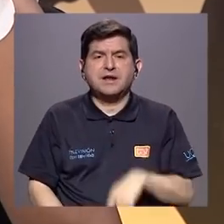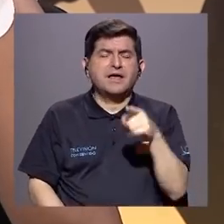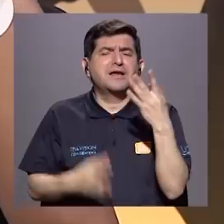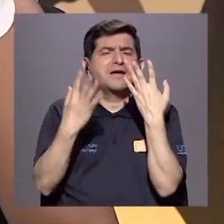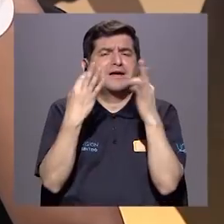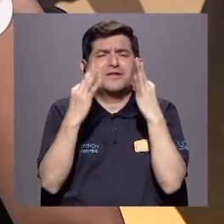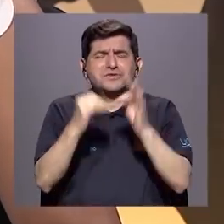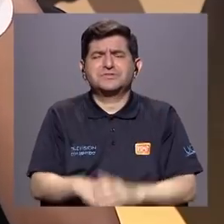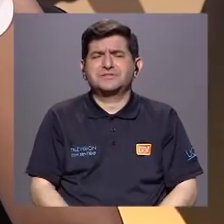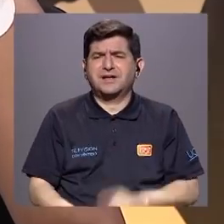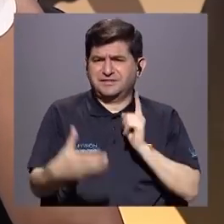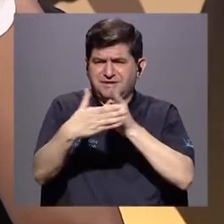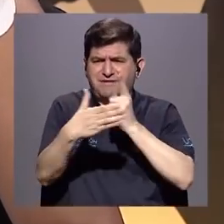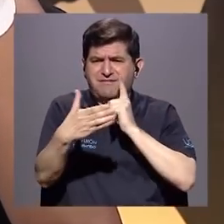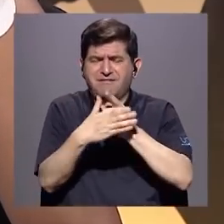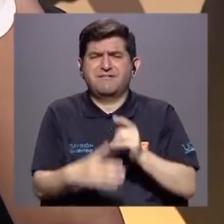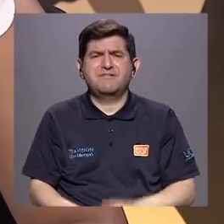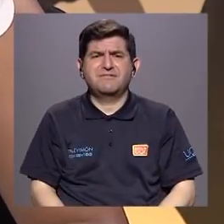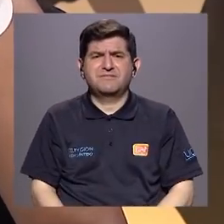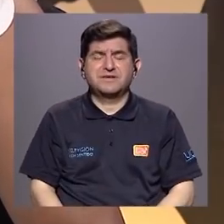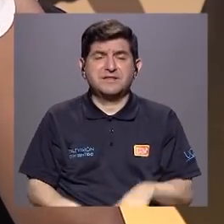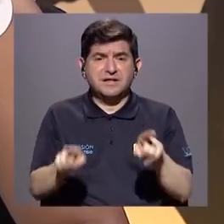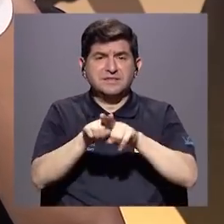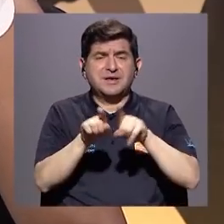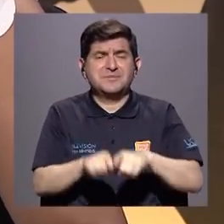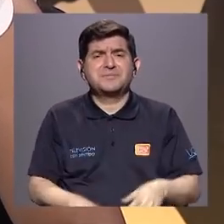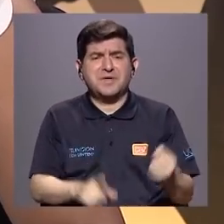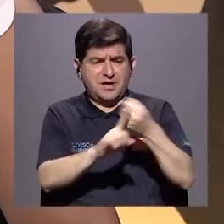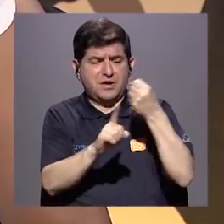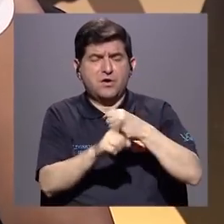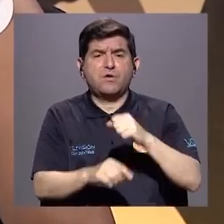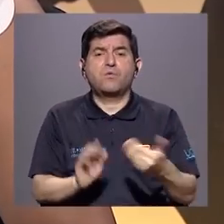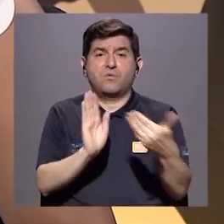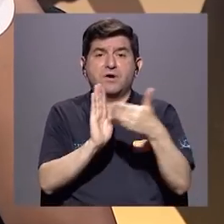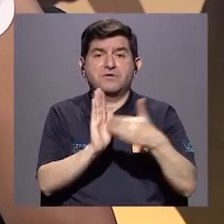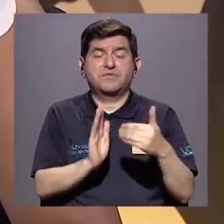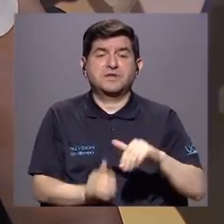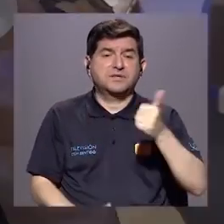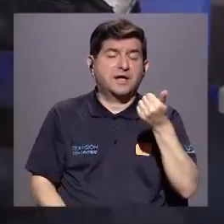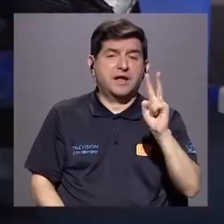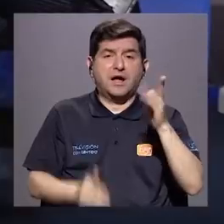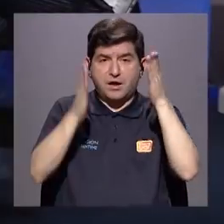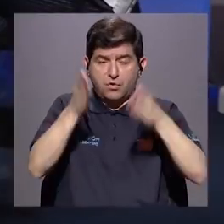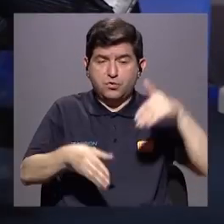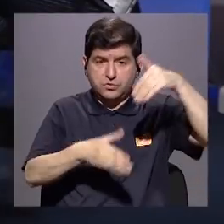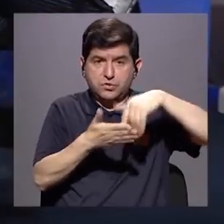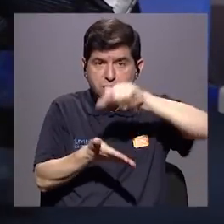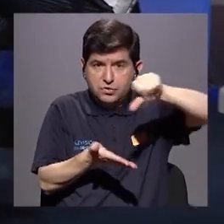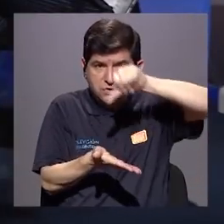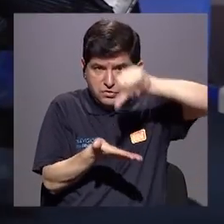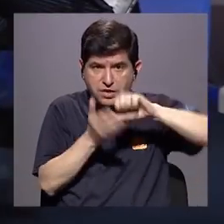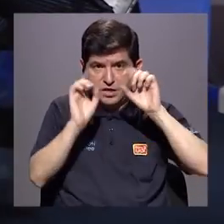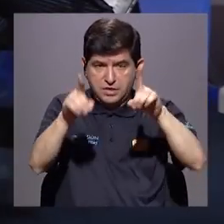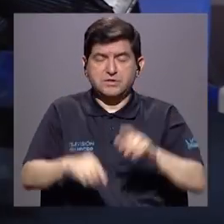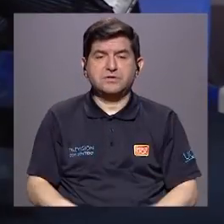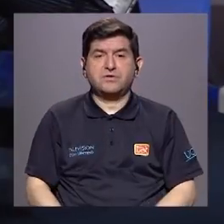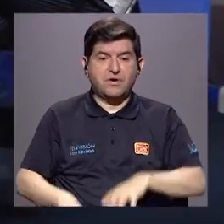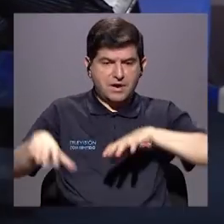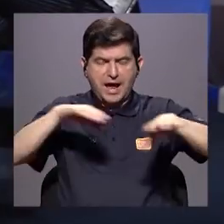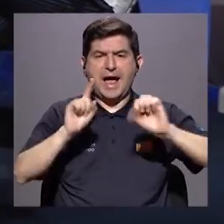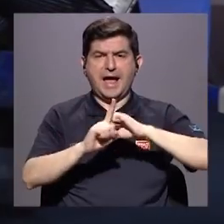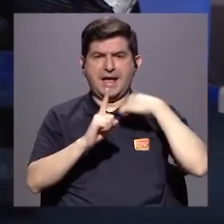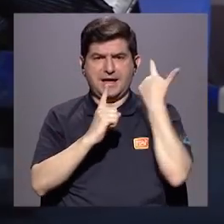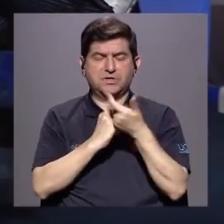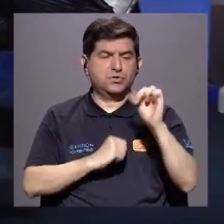buscan ofender, violentar, aislar y hacerle daño a otro compañero en el centro educativo. Entonces ese poder que da el acto social de